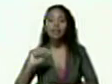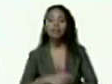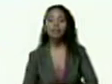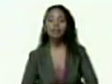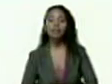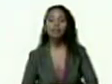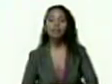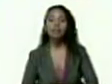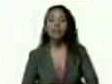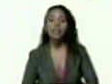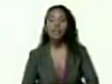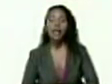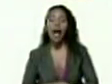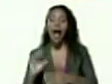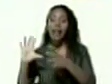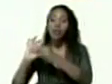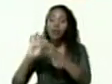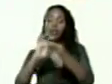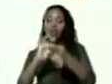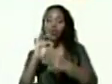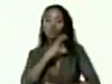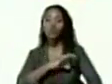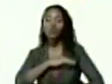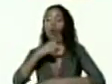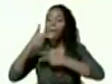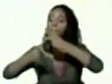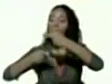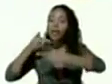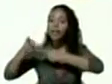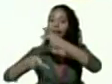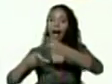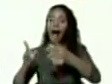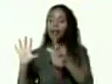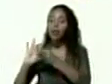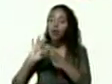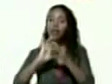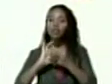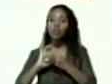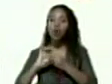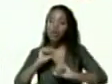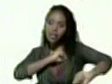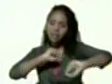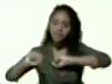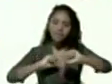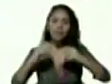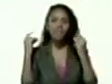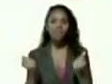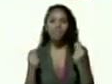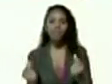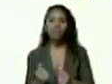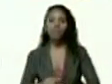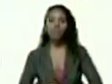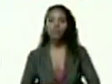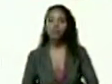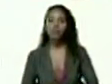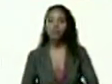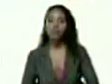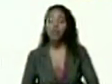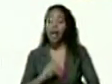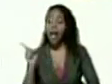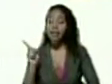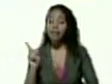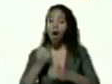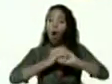articulación sociopolítica articulación y acción son